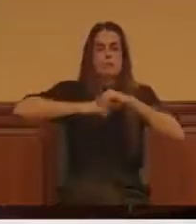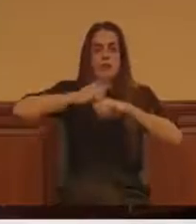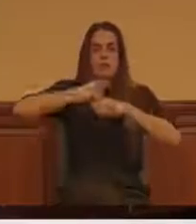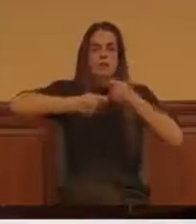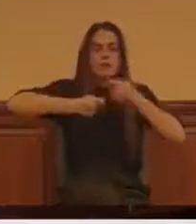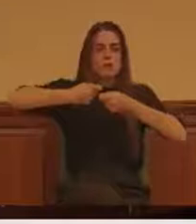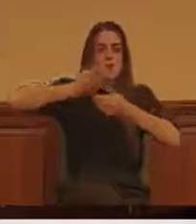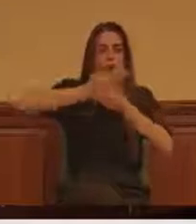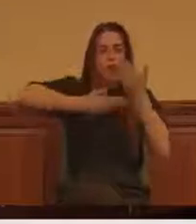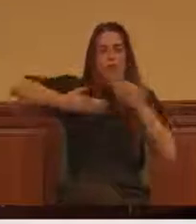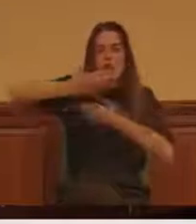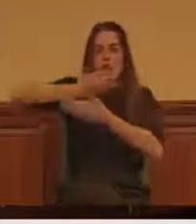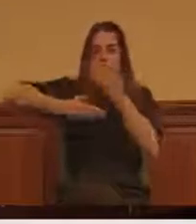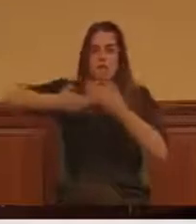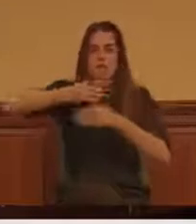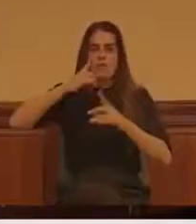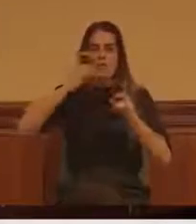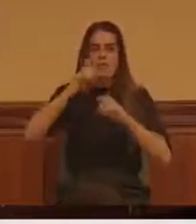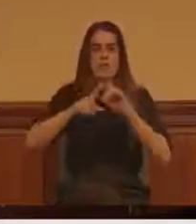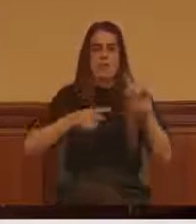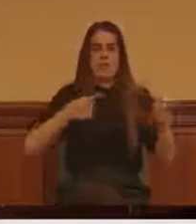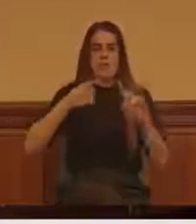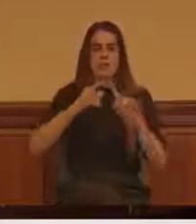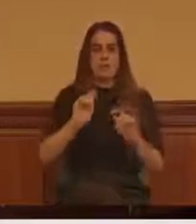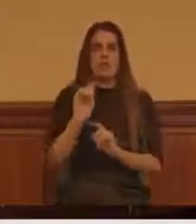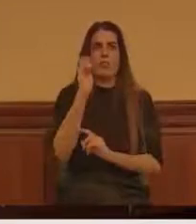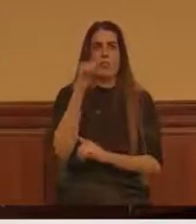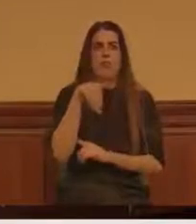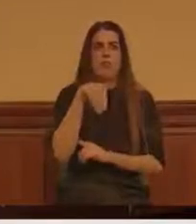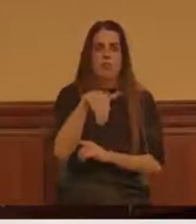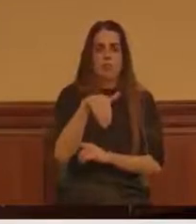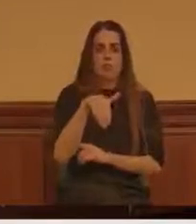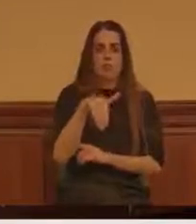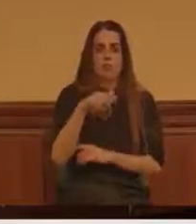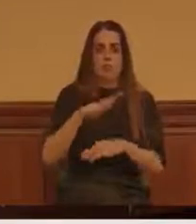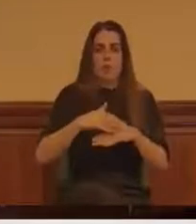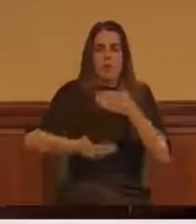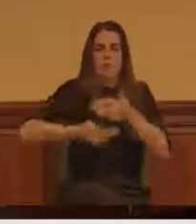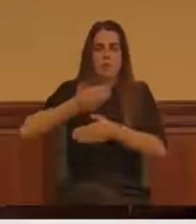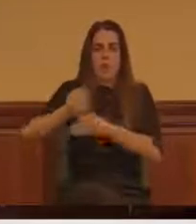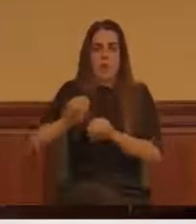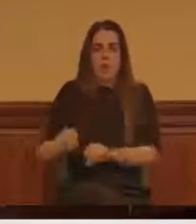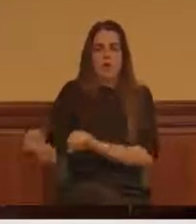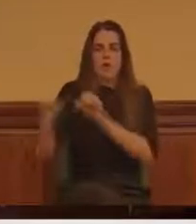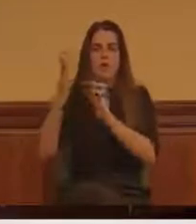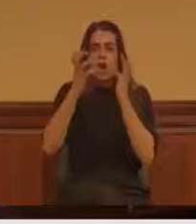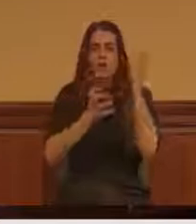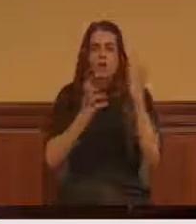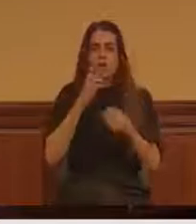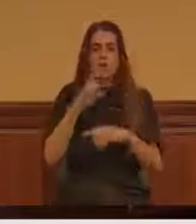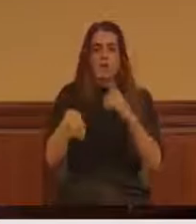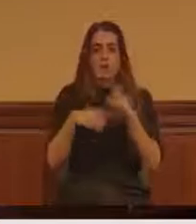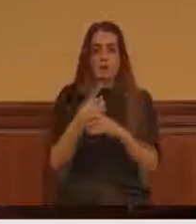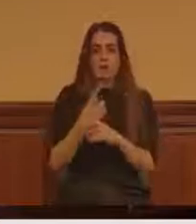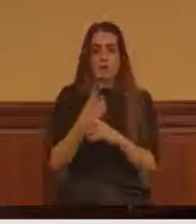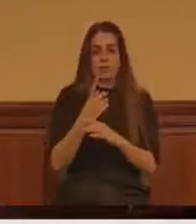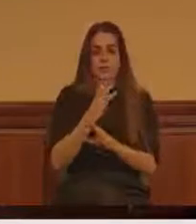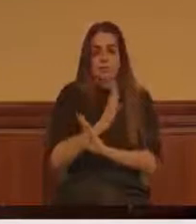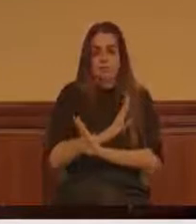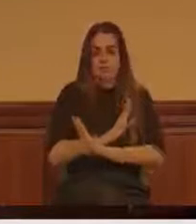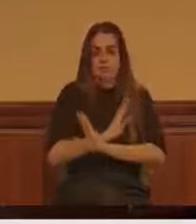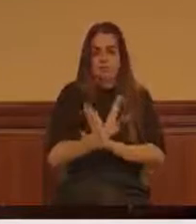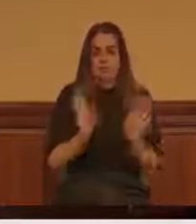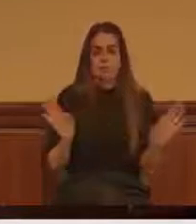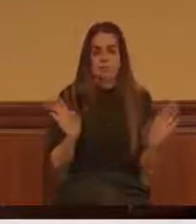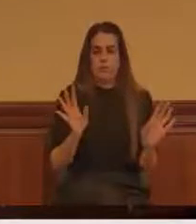conjuntamente con el objetivo de avanzar en la protección animal del municipio. Y salieron buenas cosas de esas